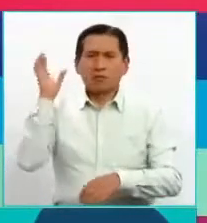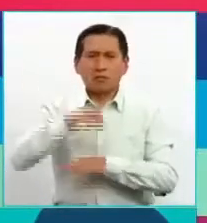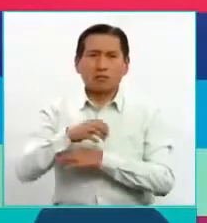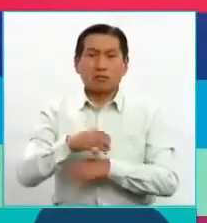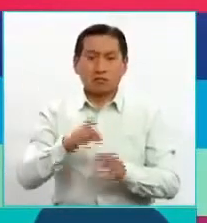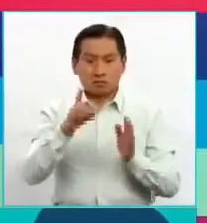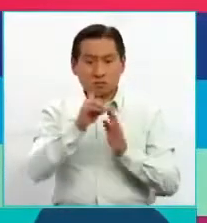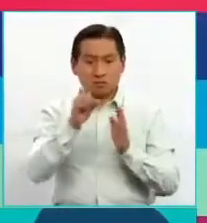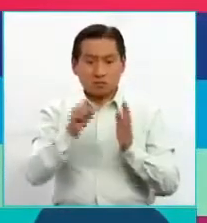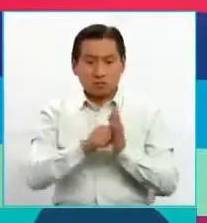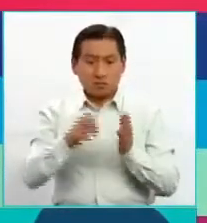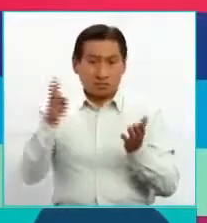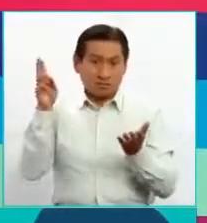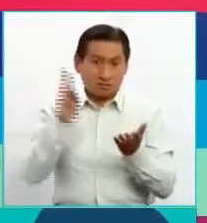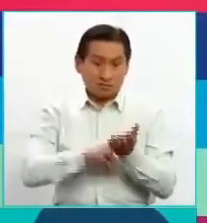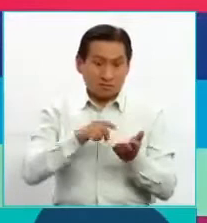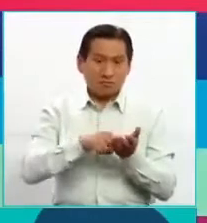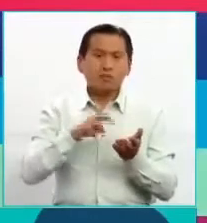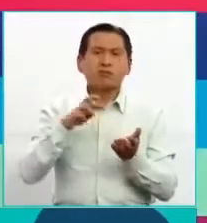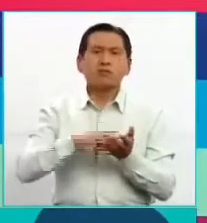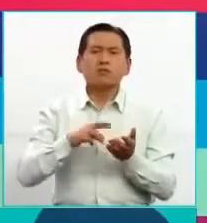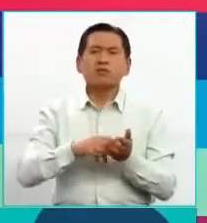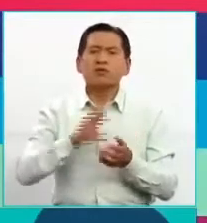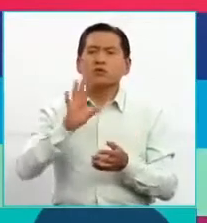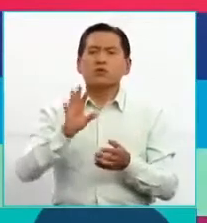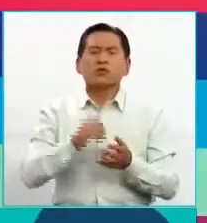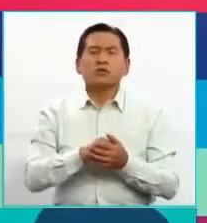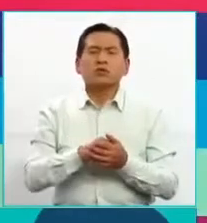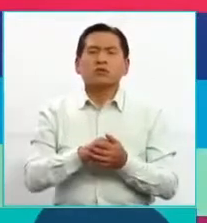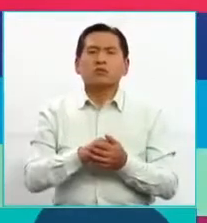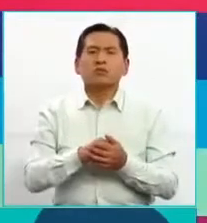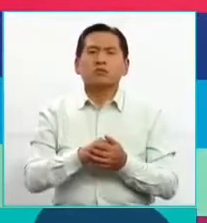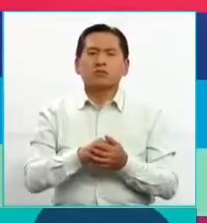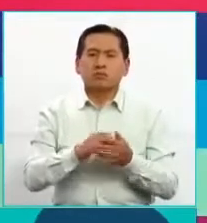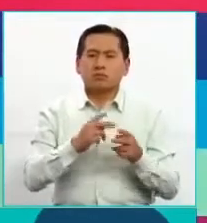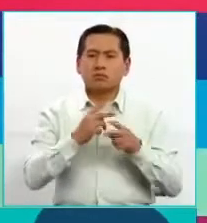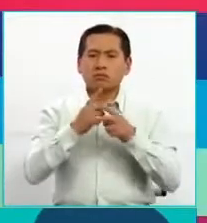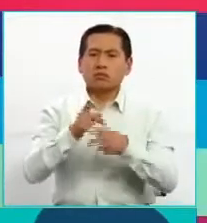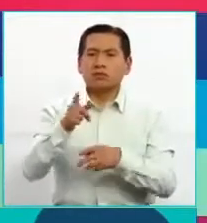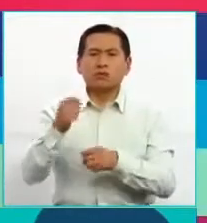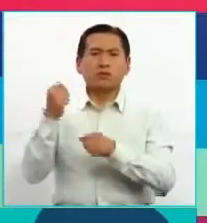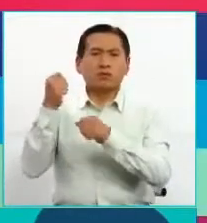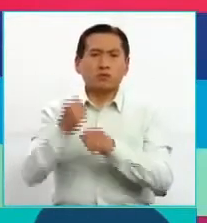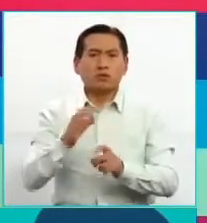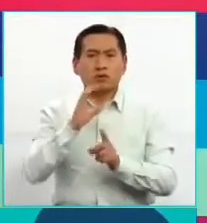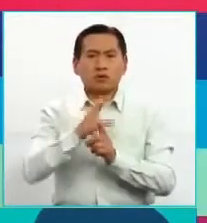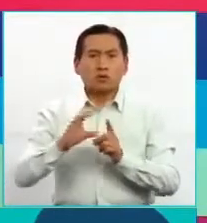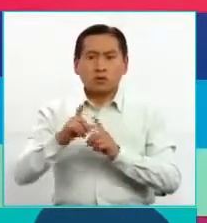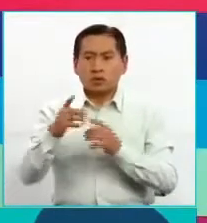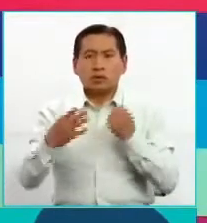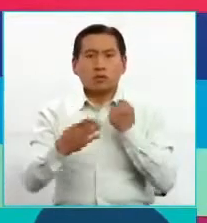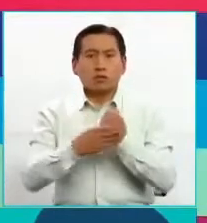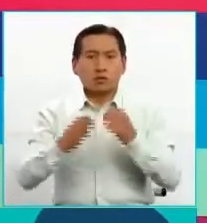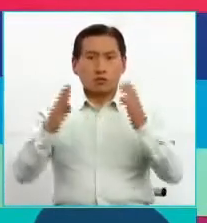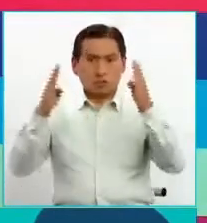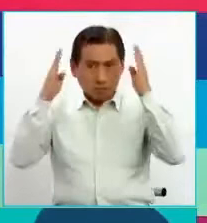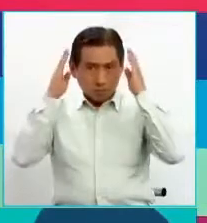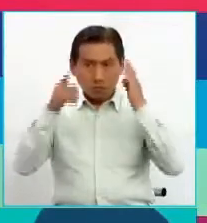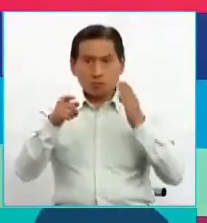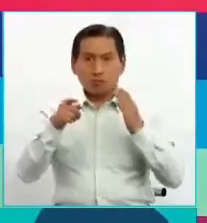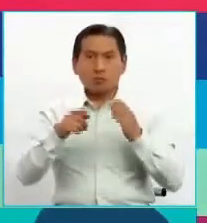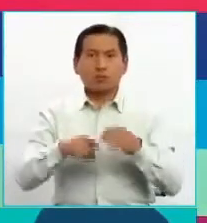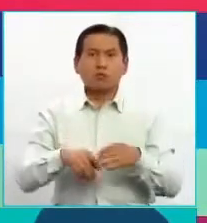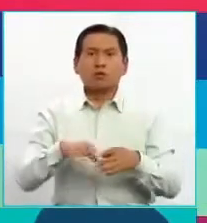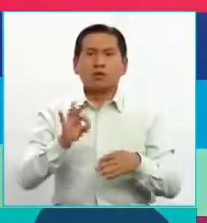supremo estaba pasando para un incomodato a la Fundación Cultural del Banco Central de Bolivia para 90